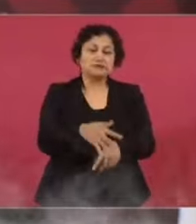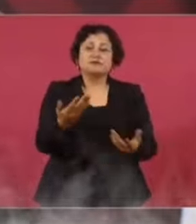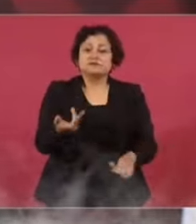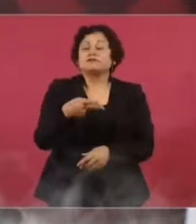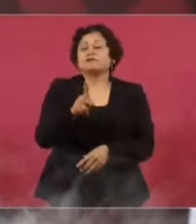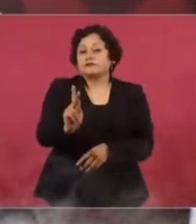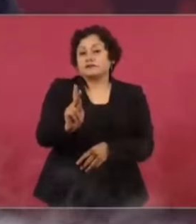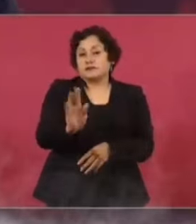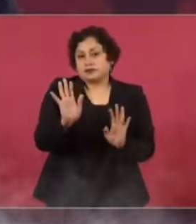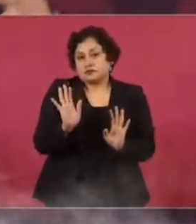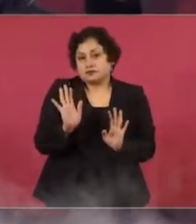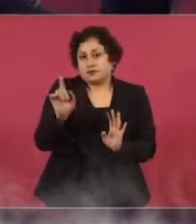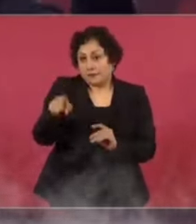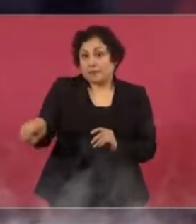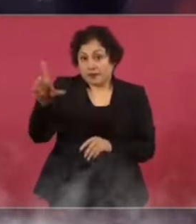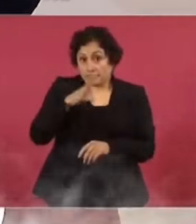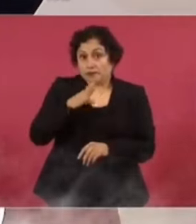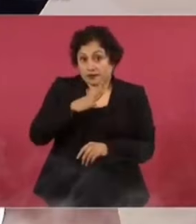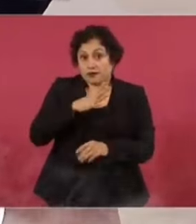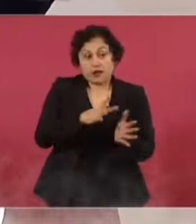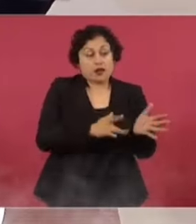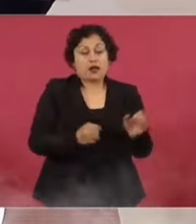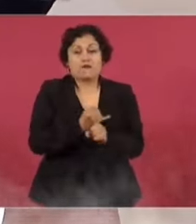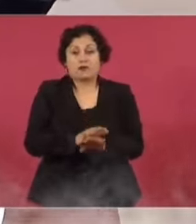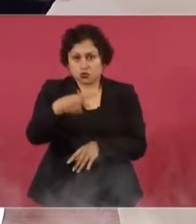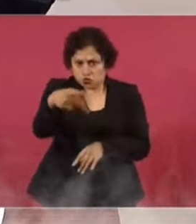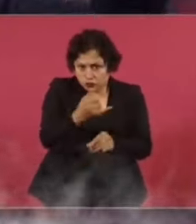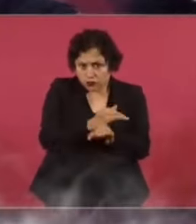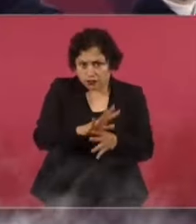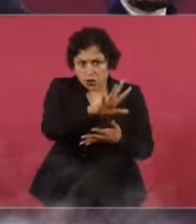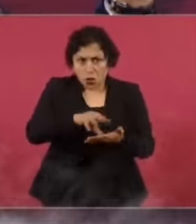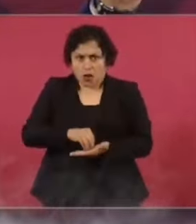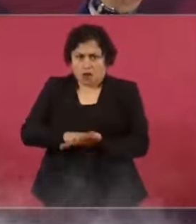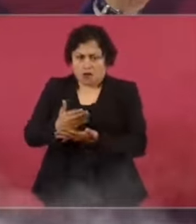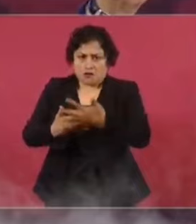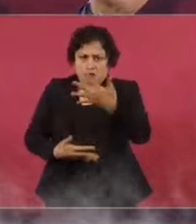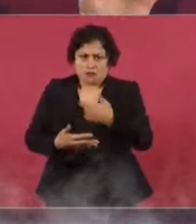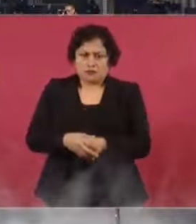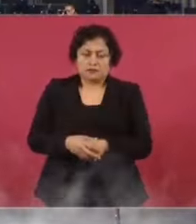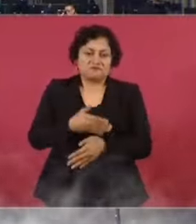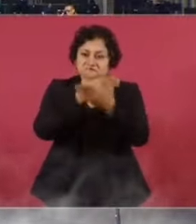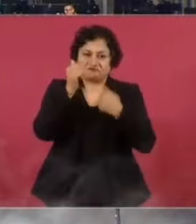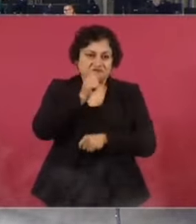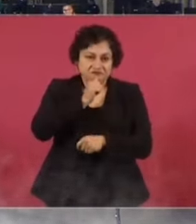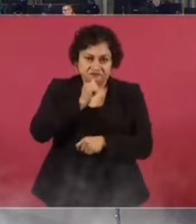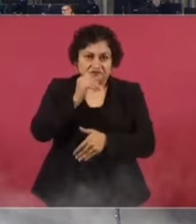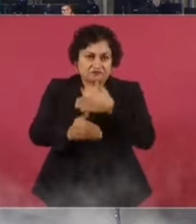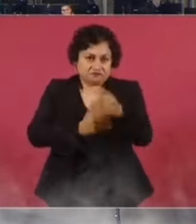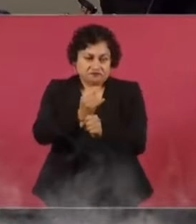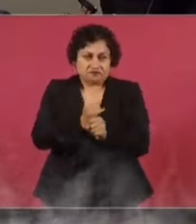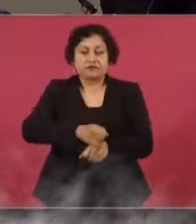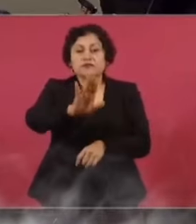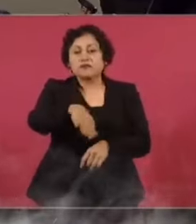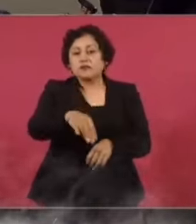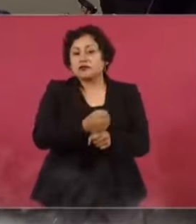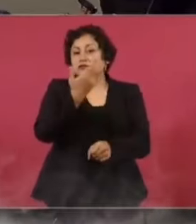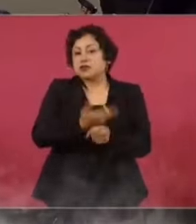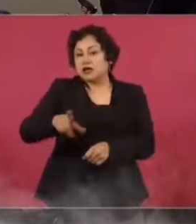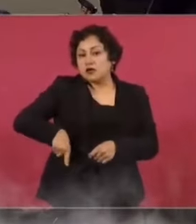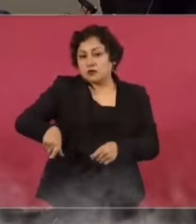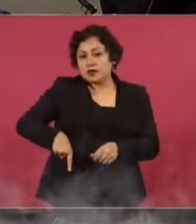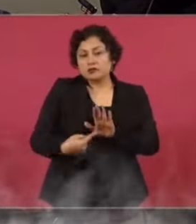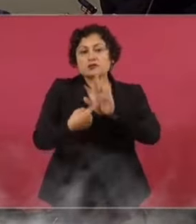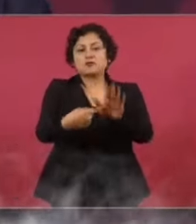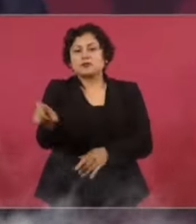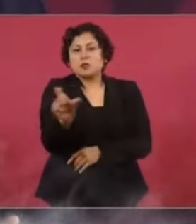tenían para conseguir los datos de ustedes, todo. No sabemos todavía, se está investigando. ¿Cuándo va a presentar la secretaria de Gobernación? Cuando tenga